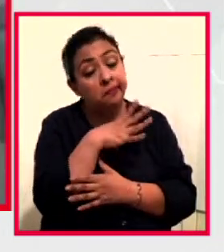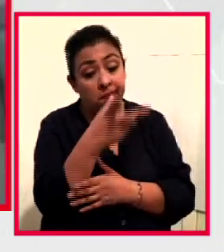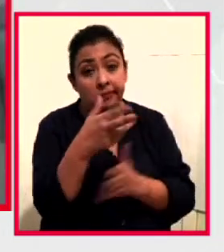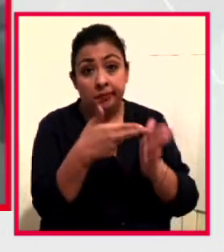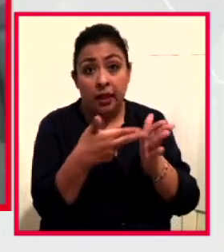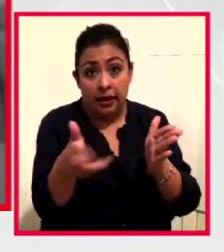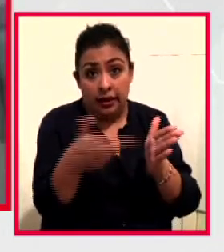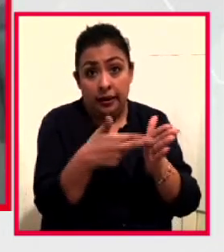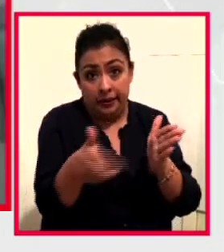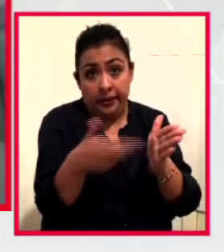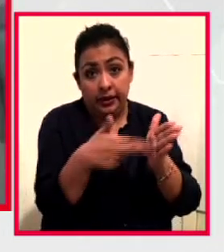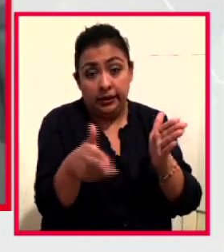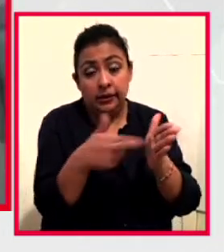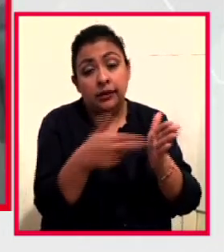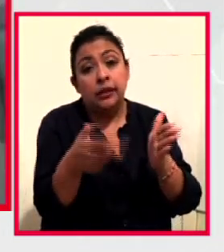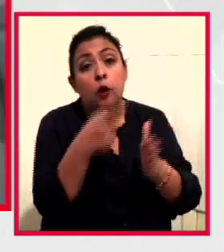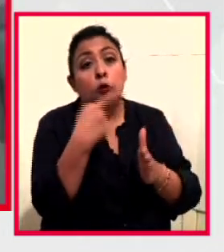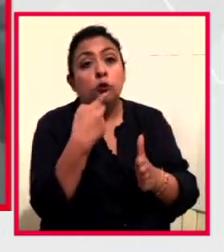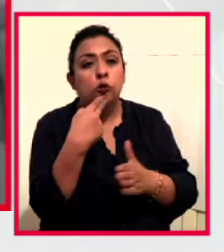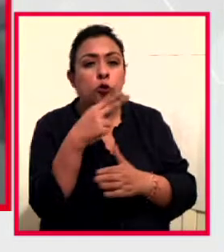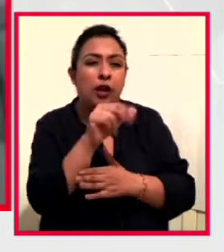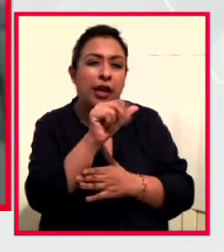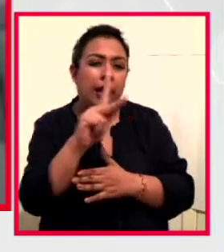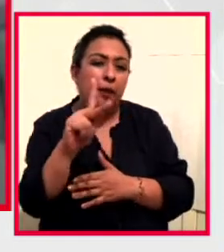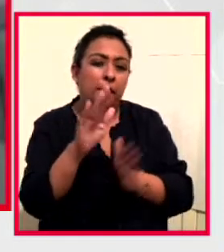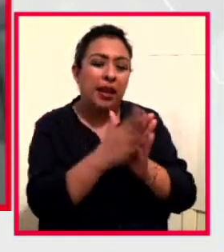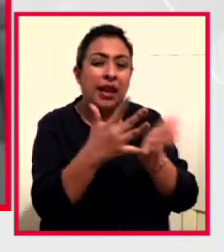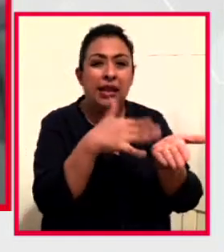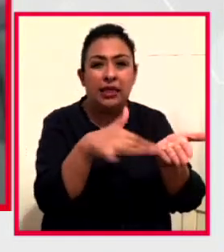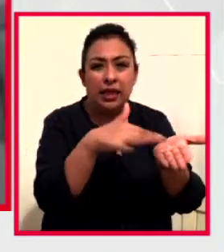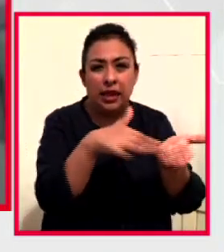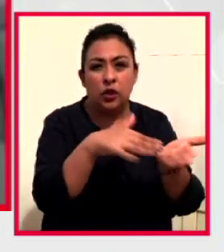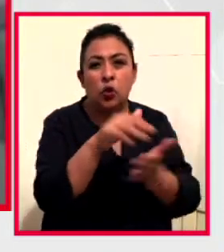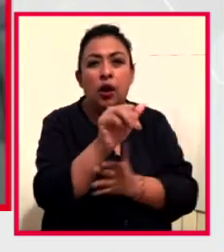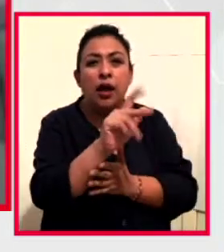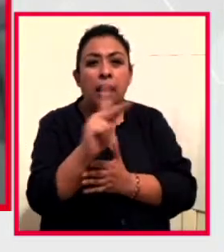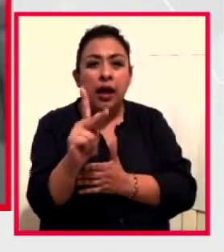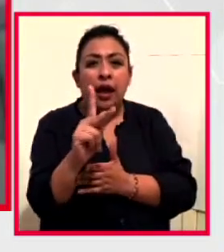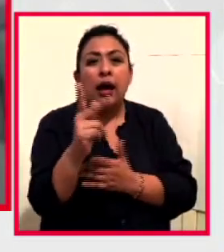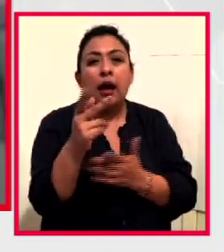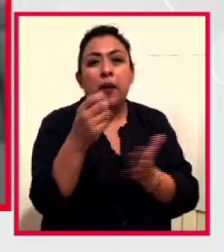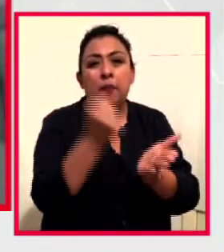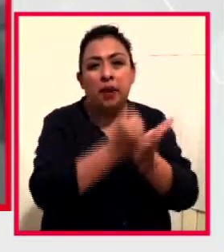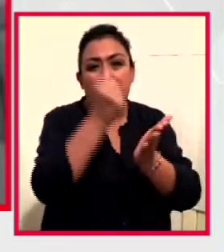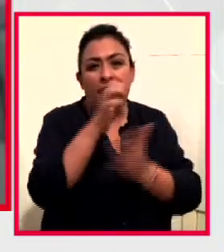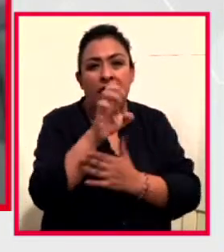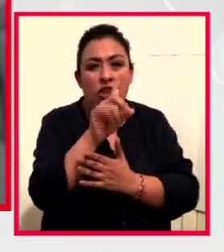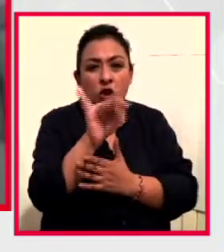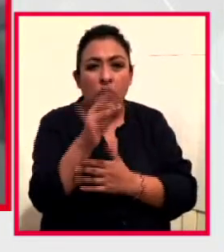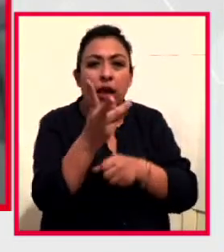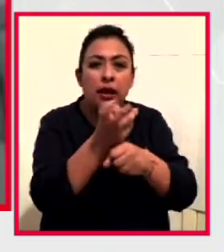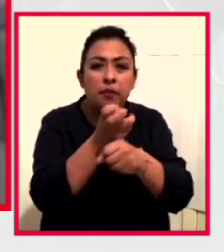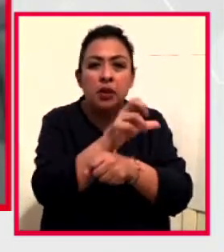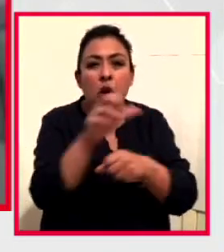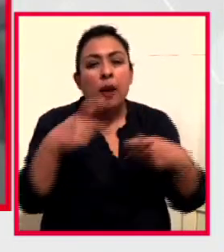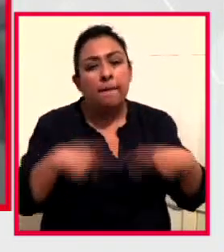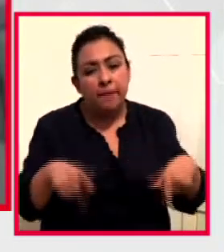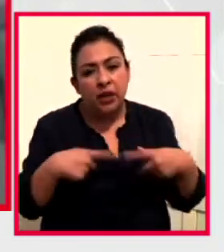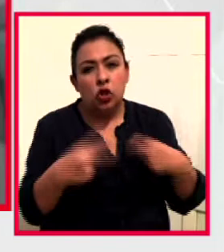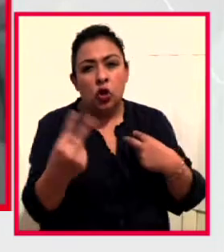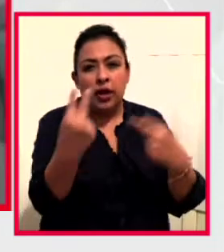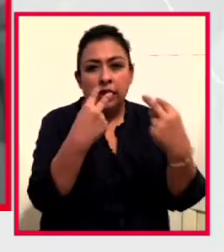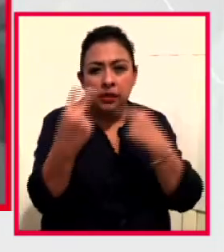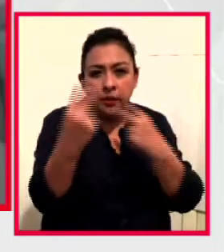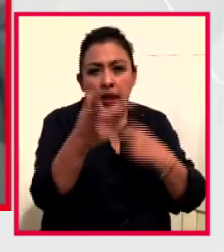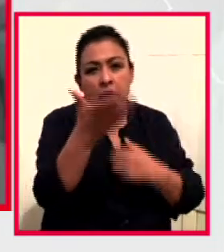de la plataforma de literatura. una plataforma editorial. Invito a las audiencias a que la